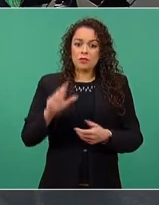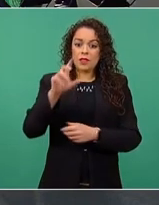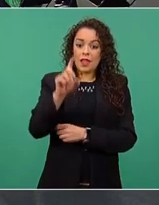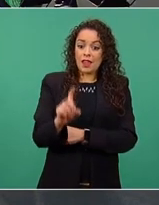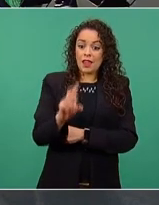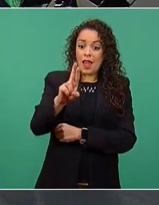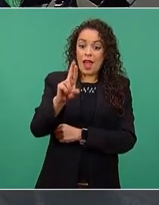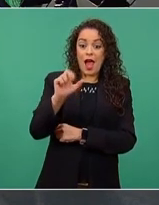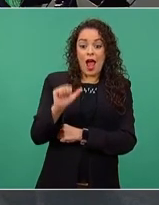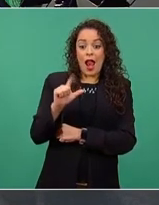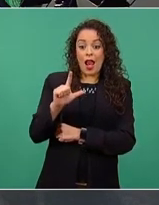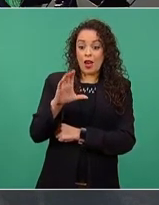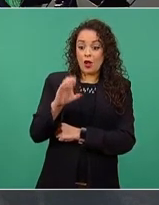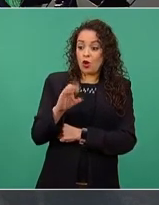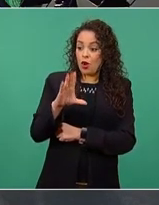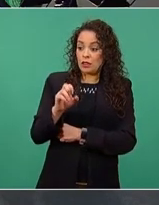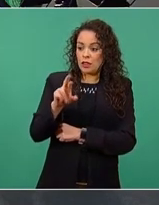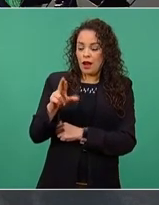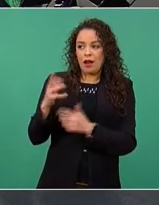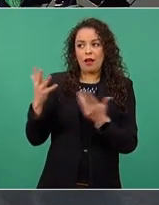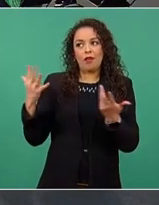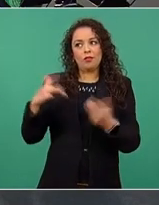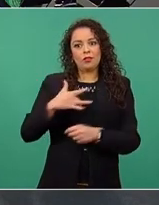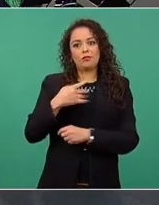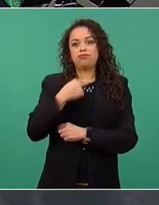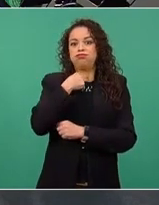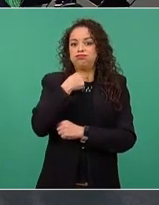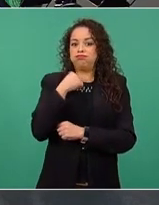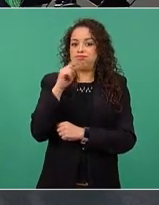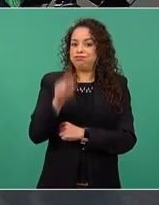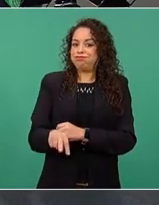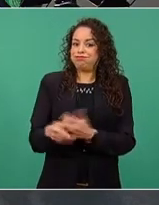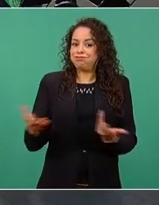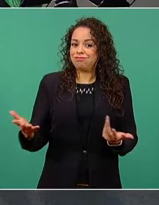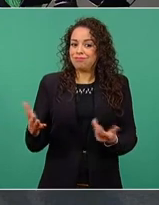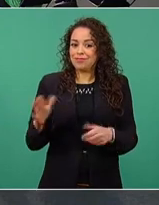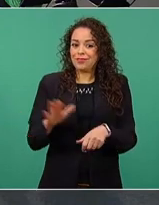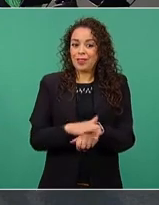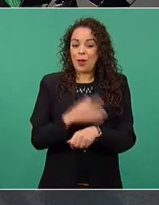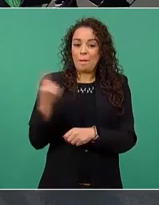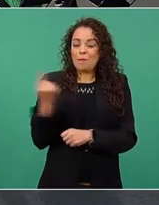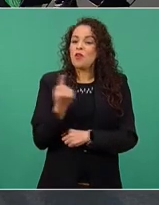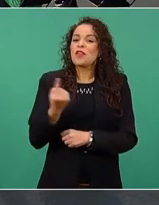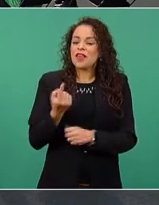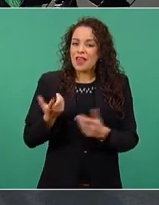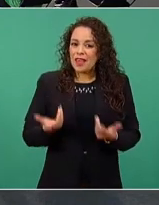porque el doctor Alcocer